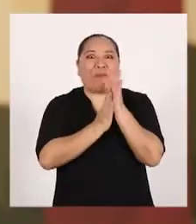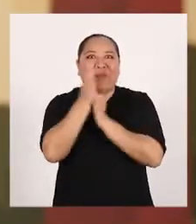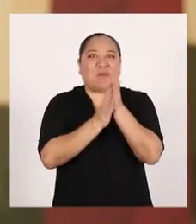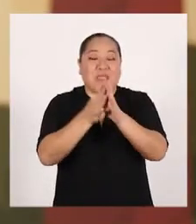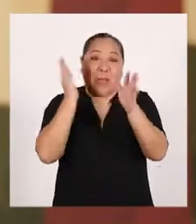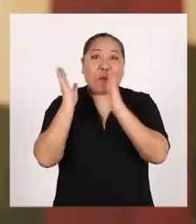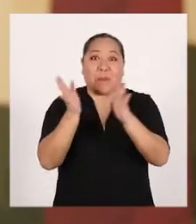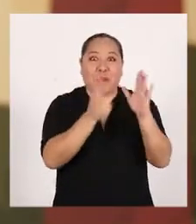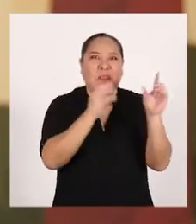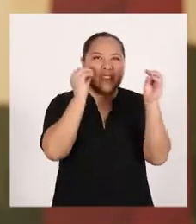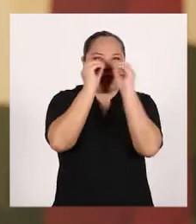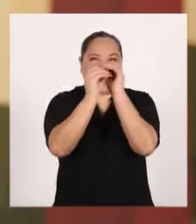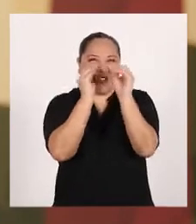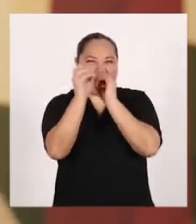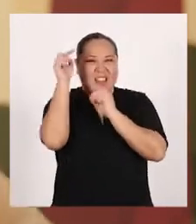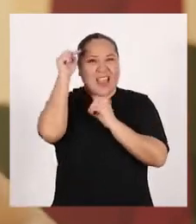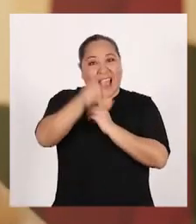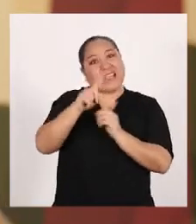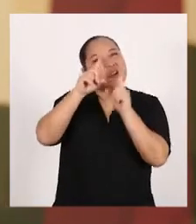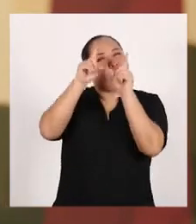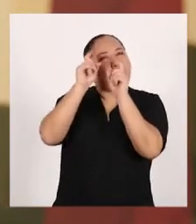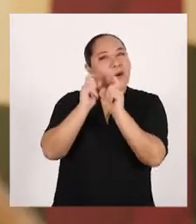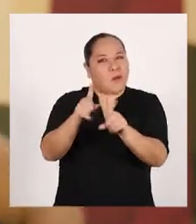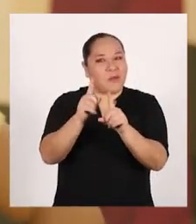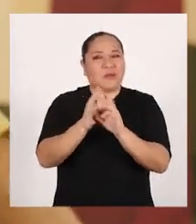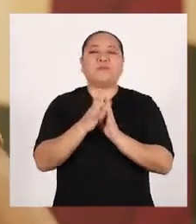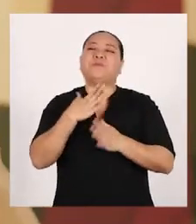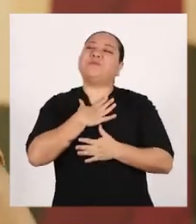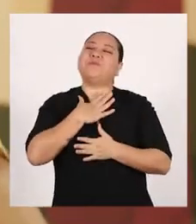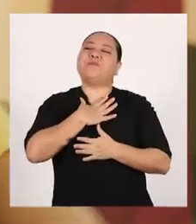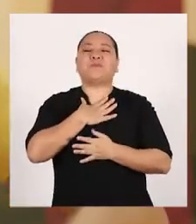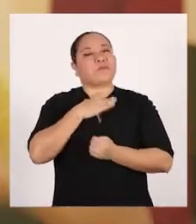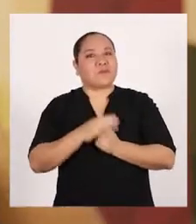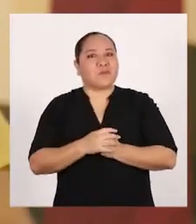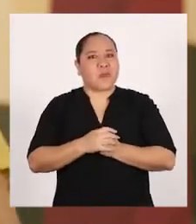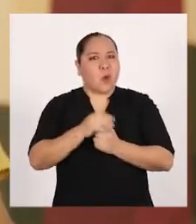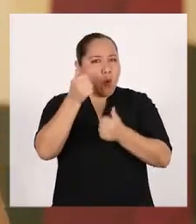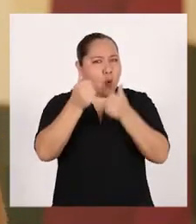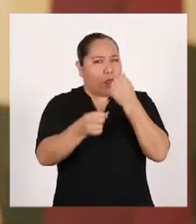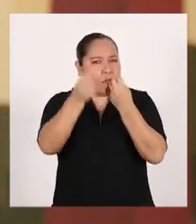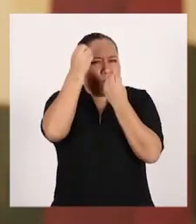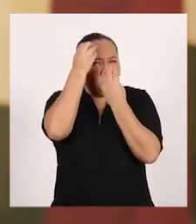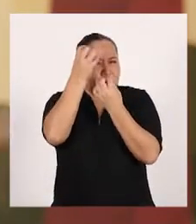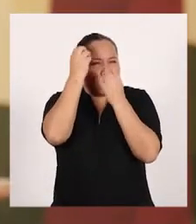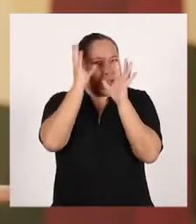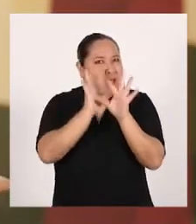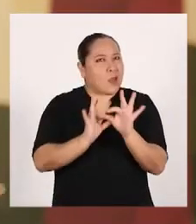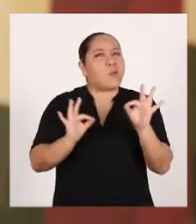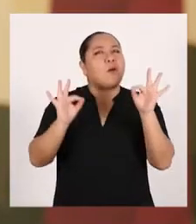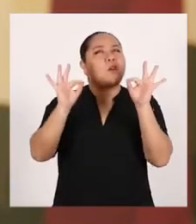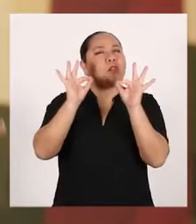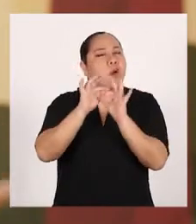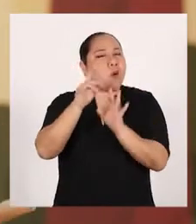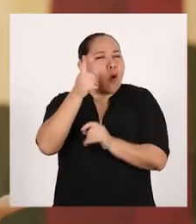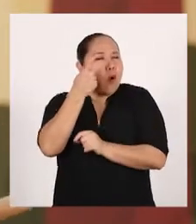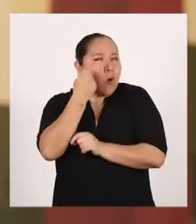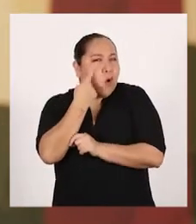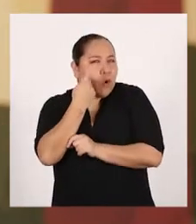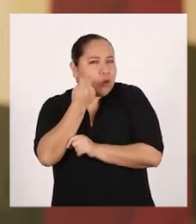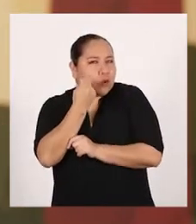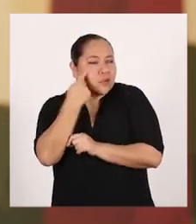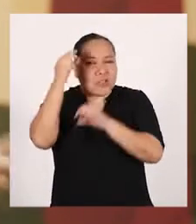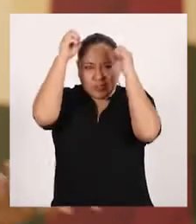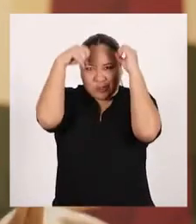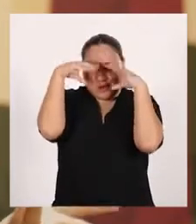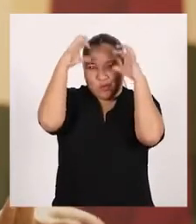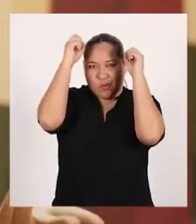¡Alistémonos para resolver esta pregunta! ¿Qué información importante hemos conocido